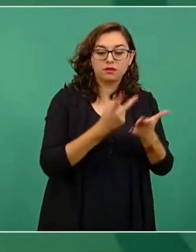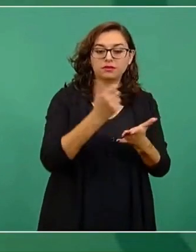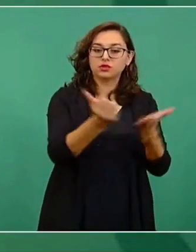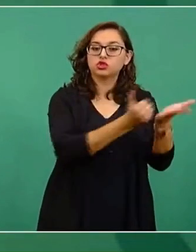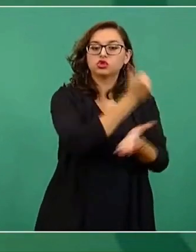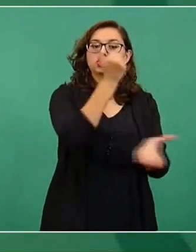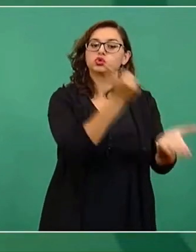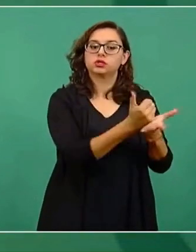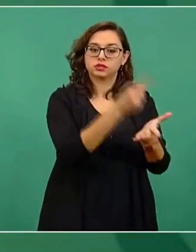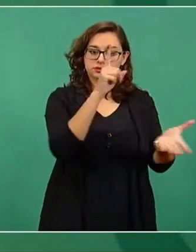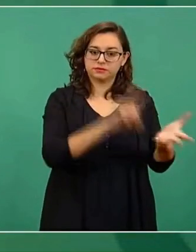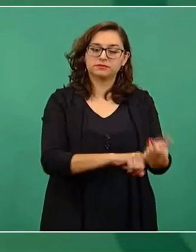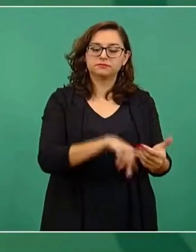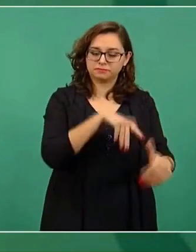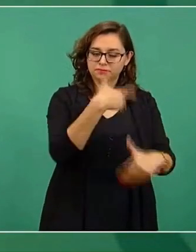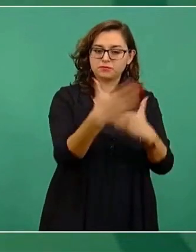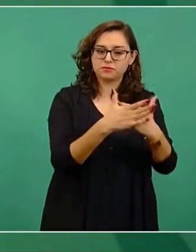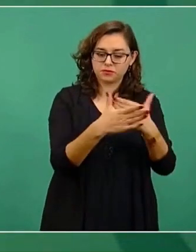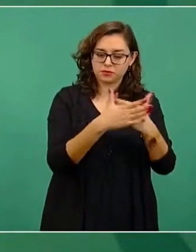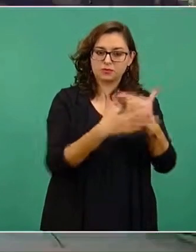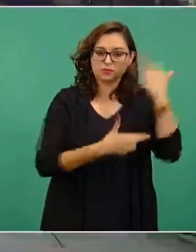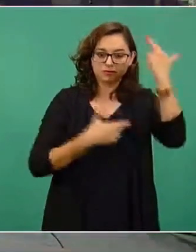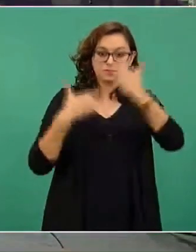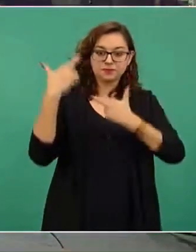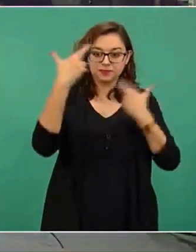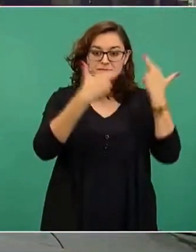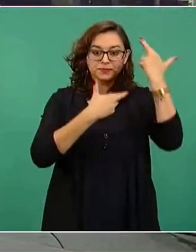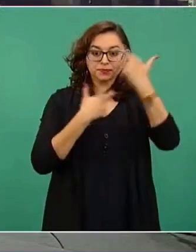revisar en este momento.